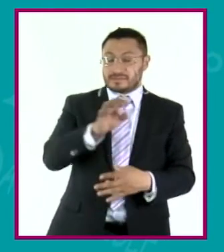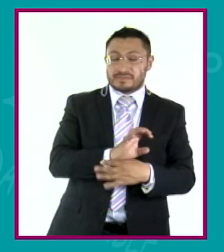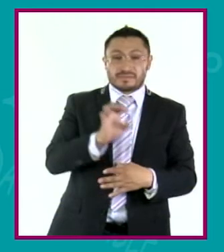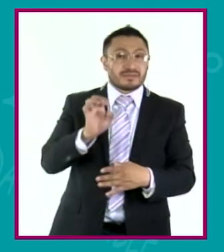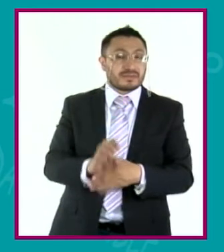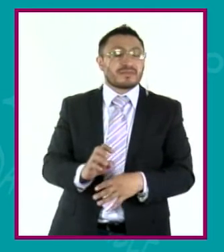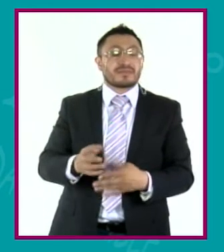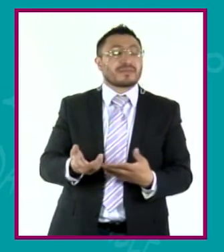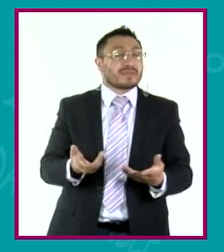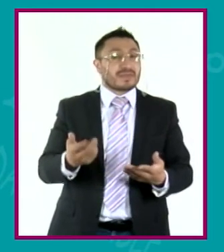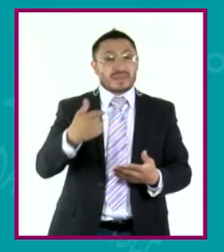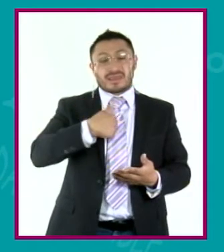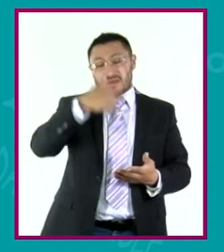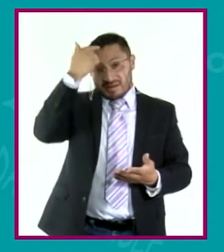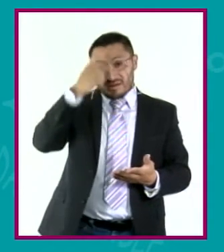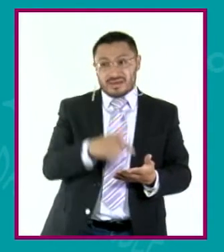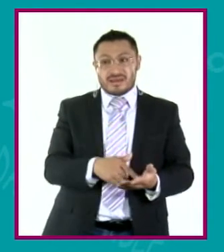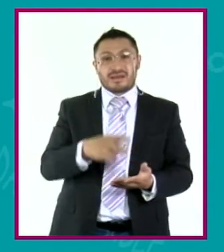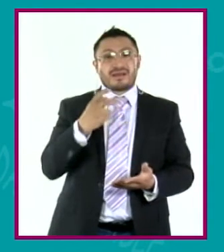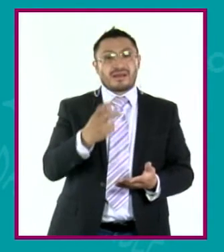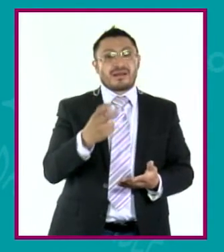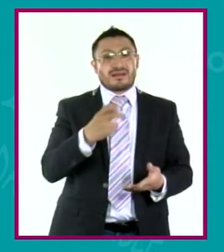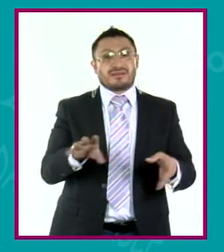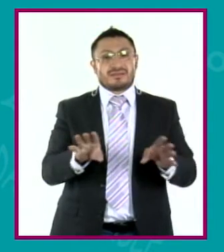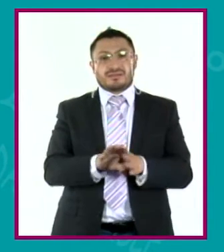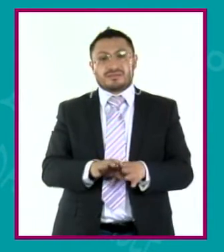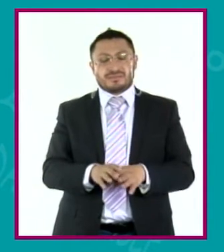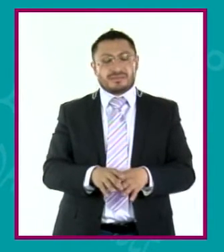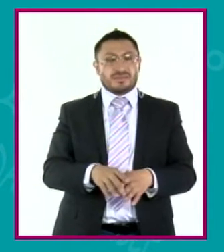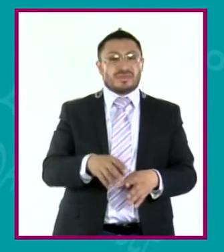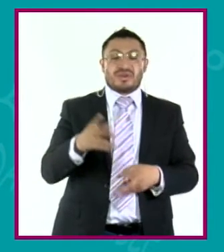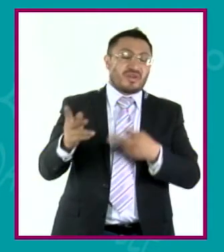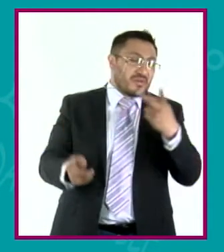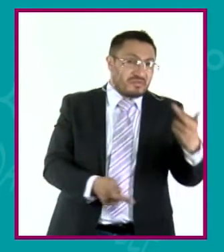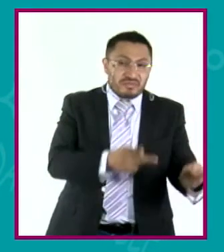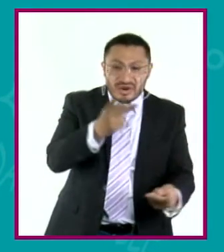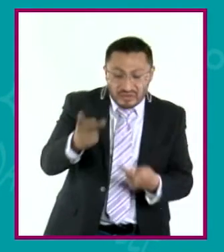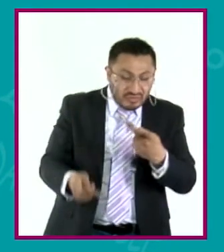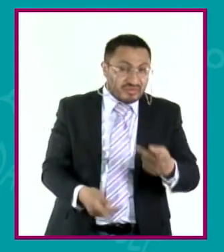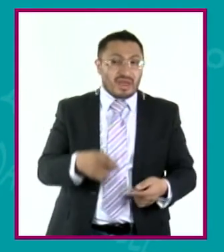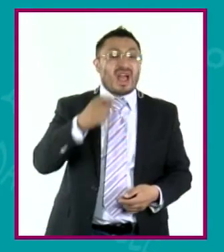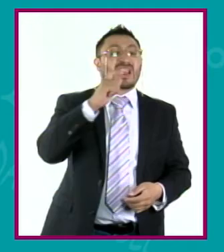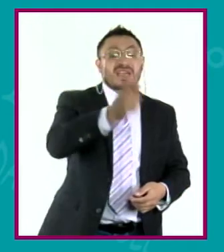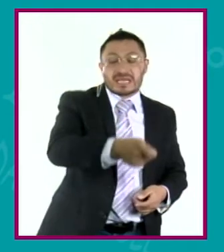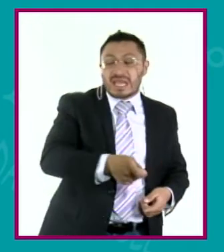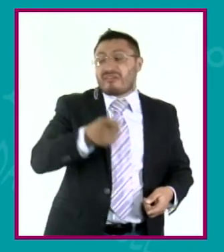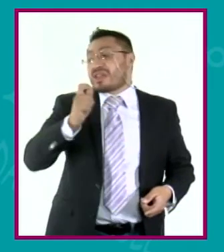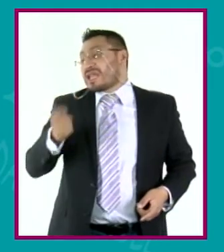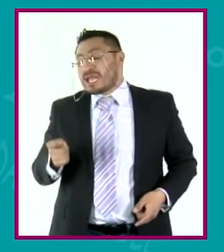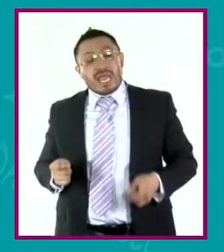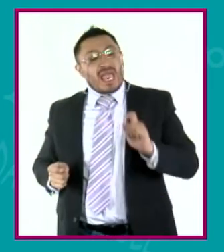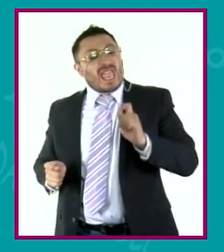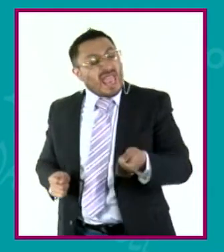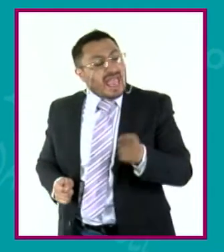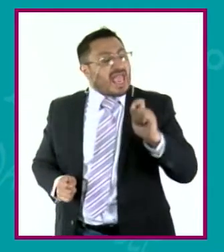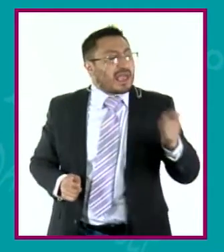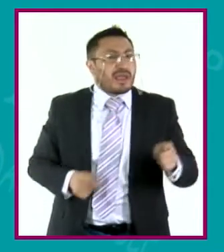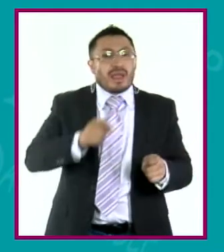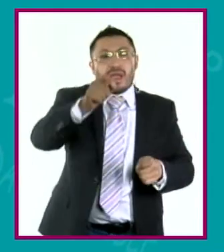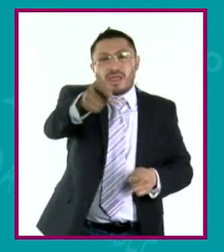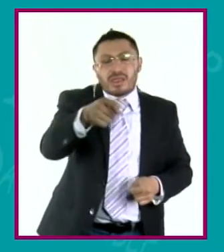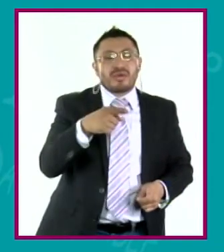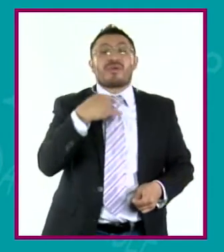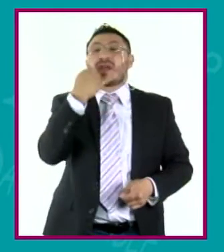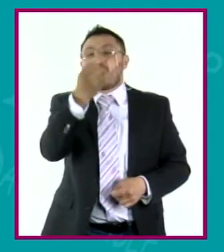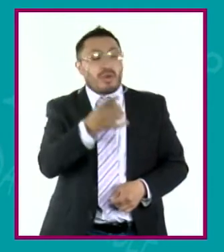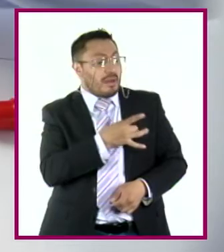sobre todo creo que es, cuestiona todo, pregúntatelo, menos miedo a equivocarnos.